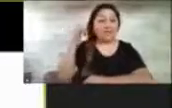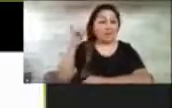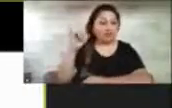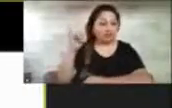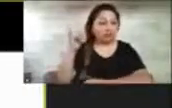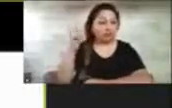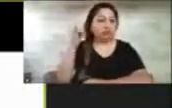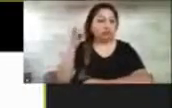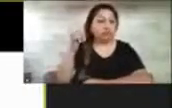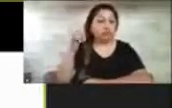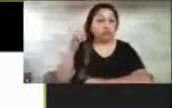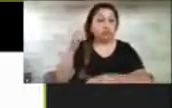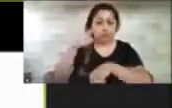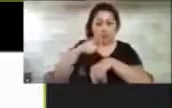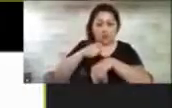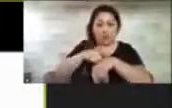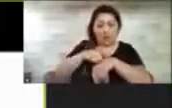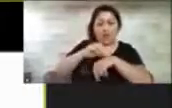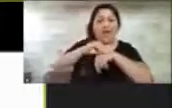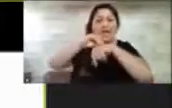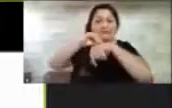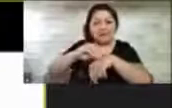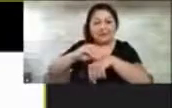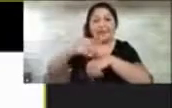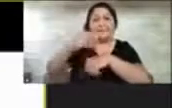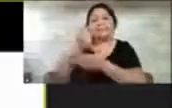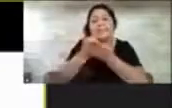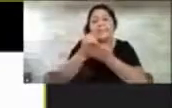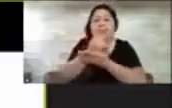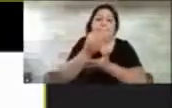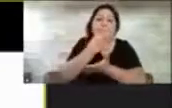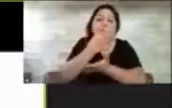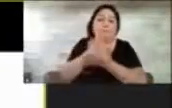tome, por ejemplo, sus medicamentos. Qué sé yo, a las 9 de la mañana tiene que tomarse